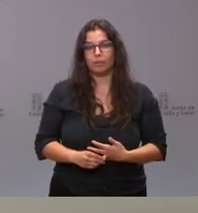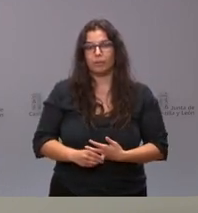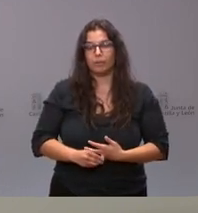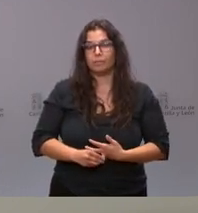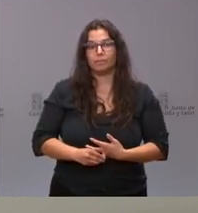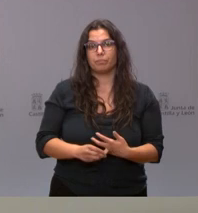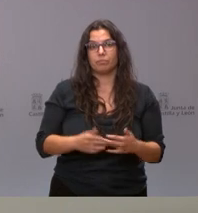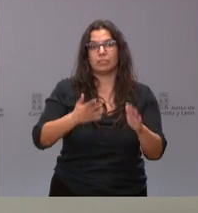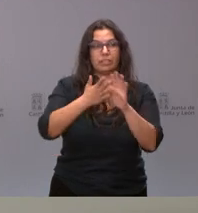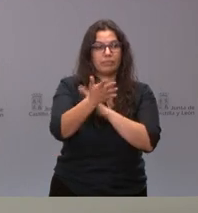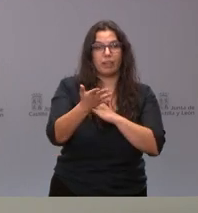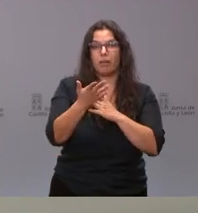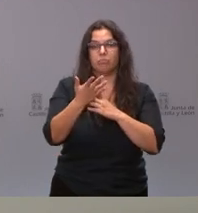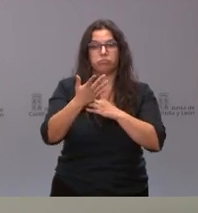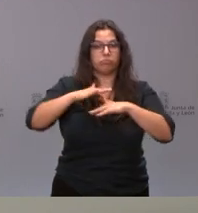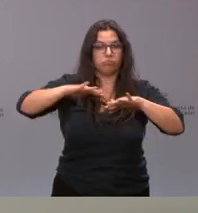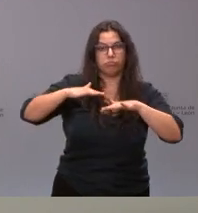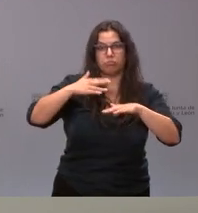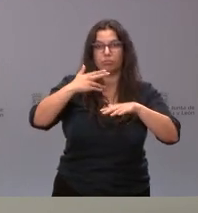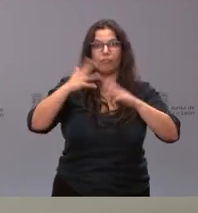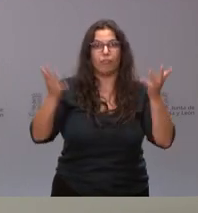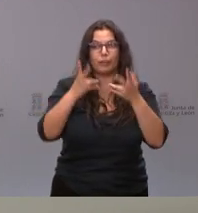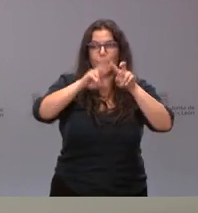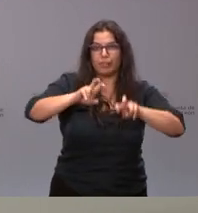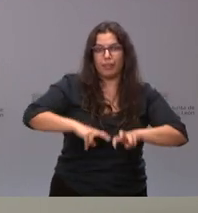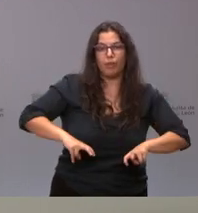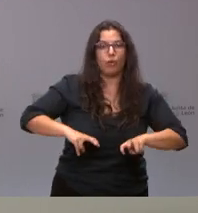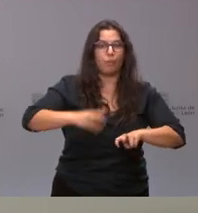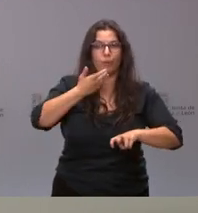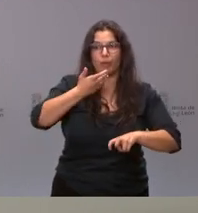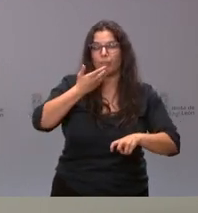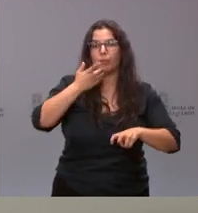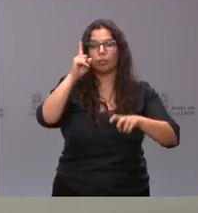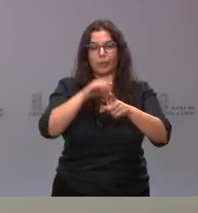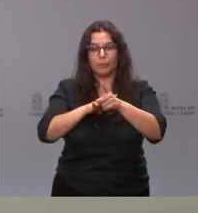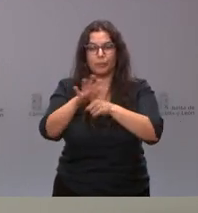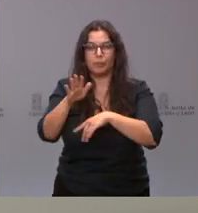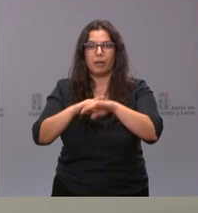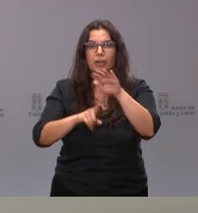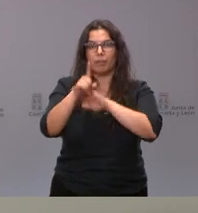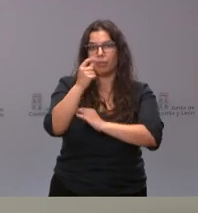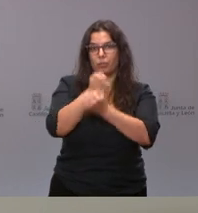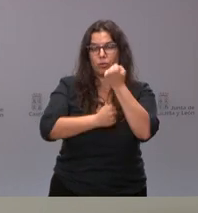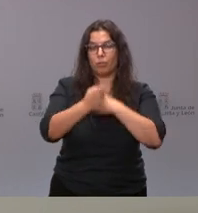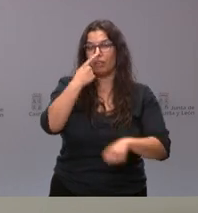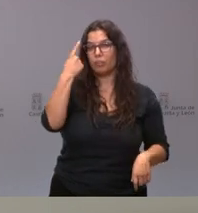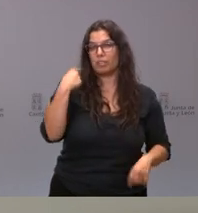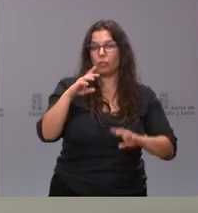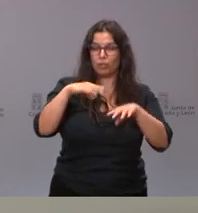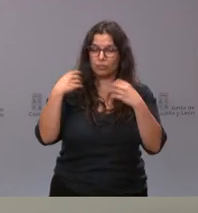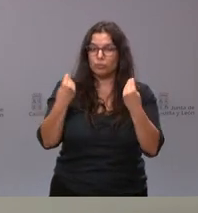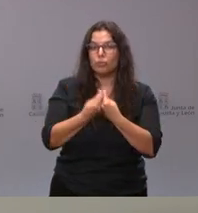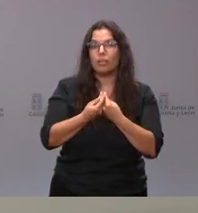la actividad de la universitaria, incluido el fomento de la investigación y su contribución al crecimiento económico. El año pasado se destinaron